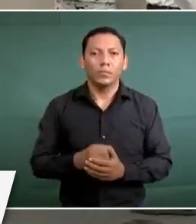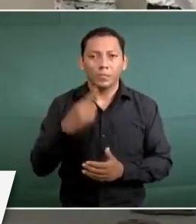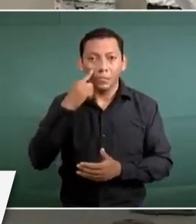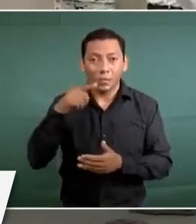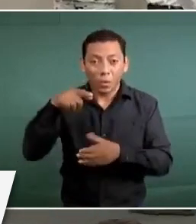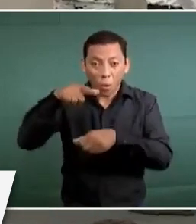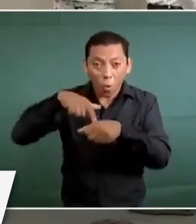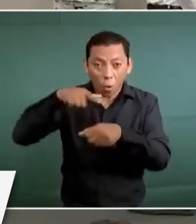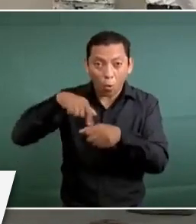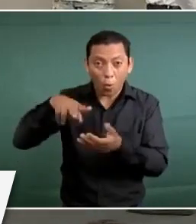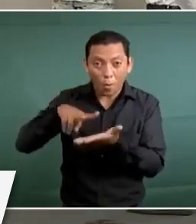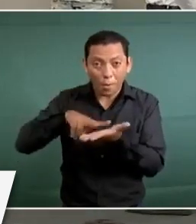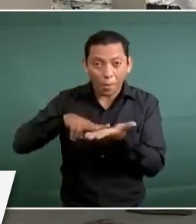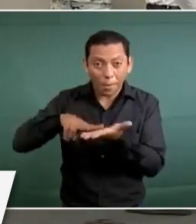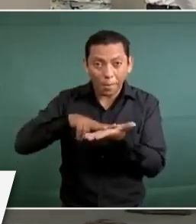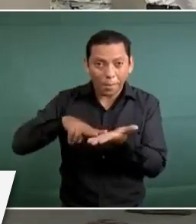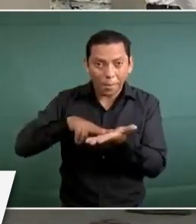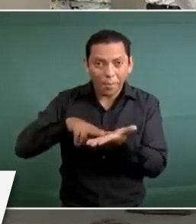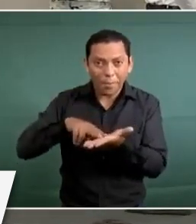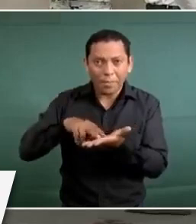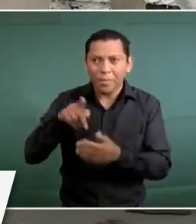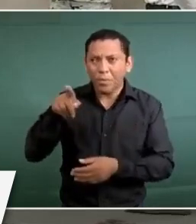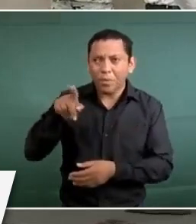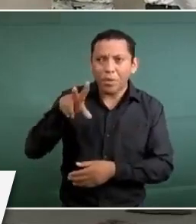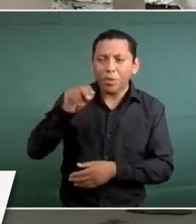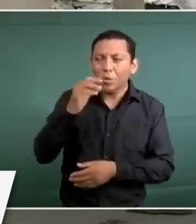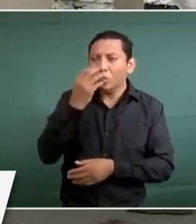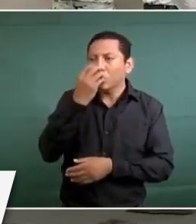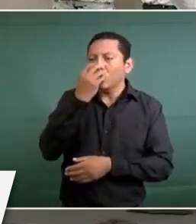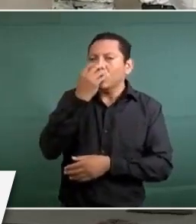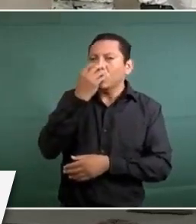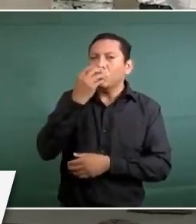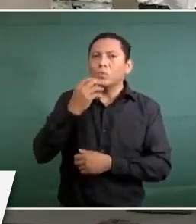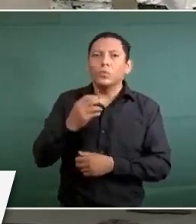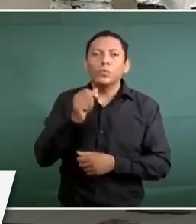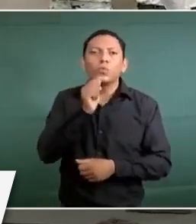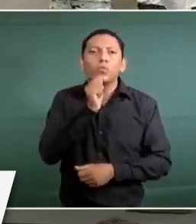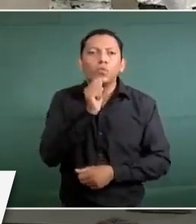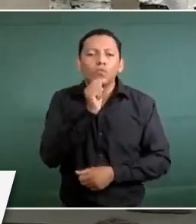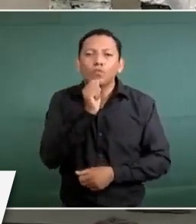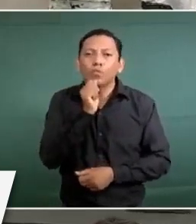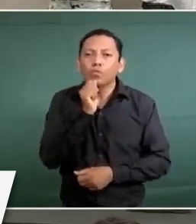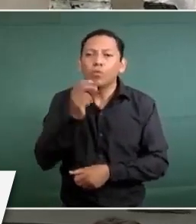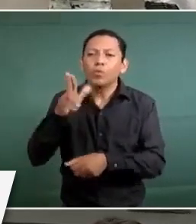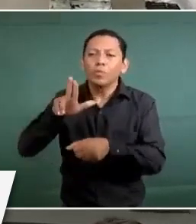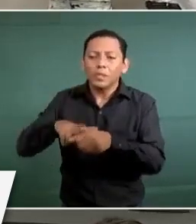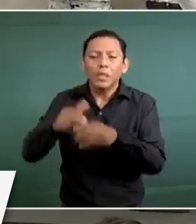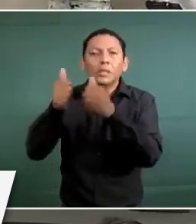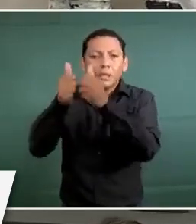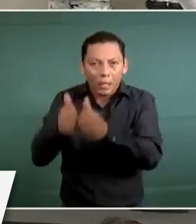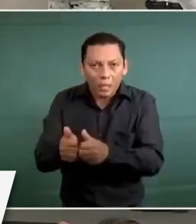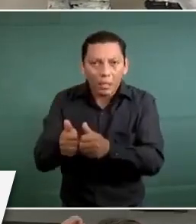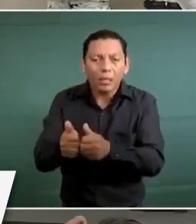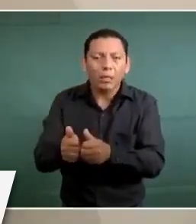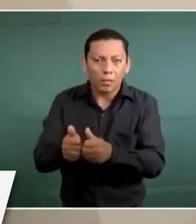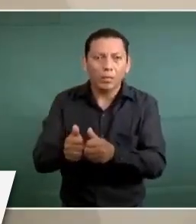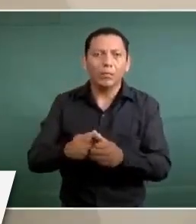son los hospitalizados no intubados,